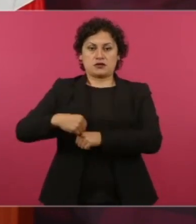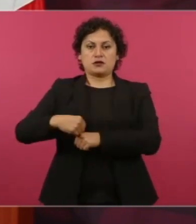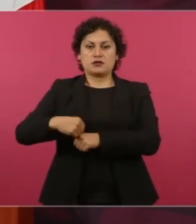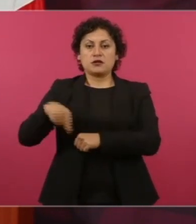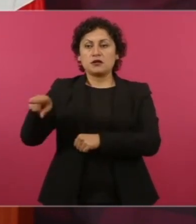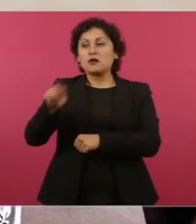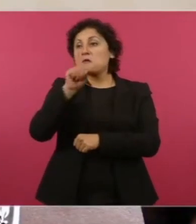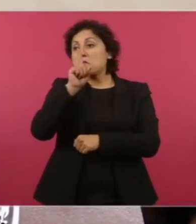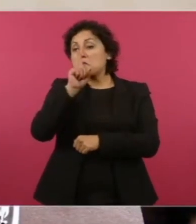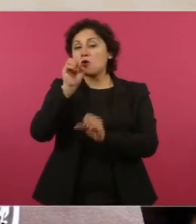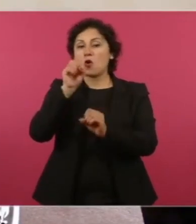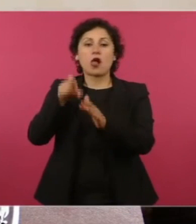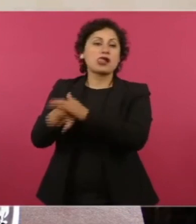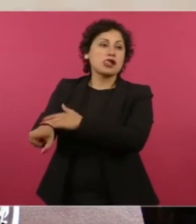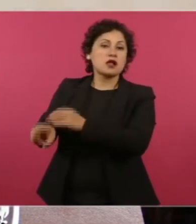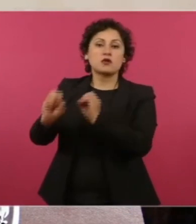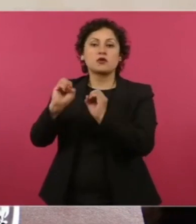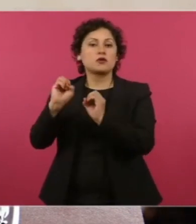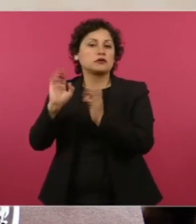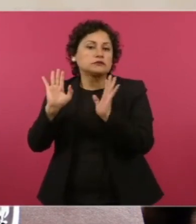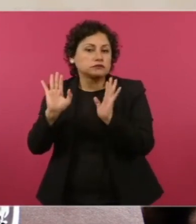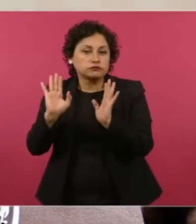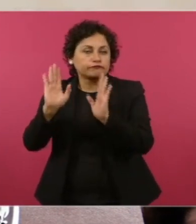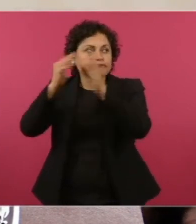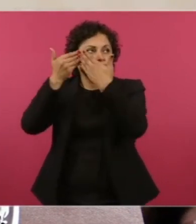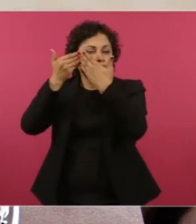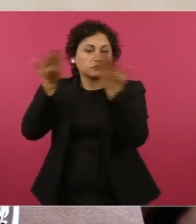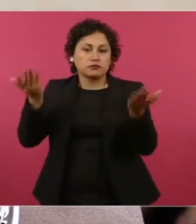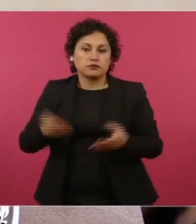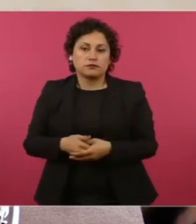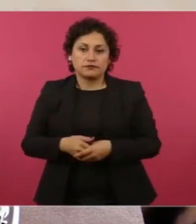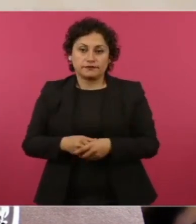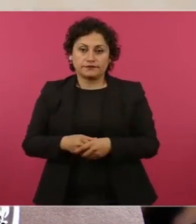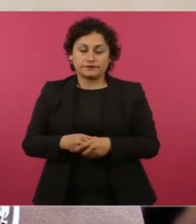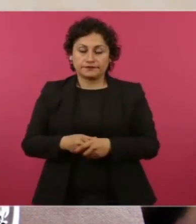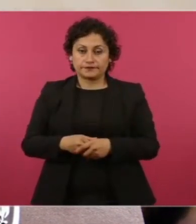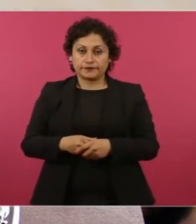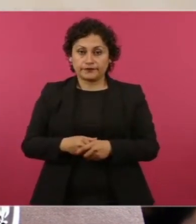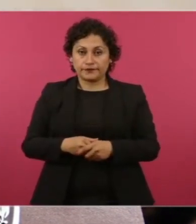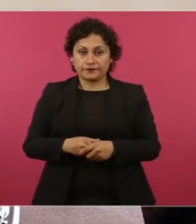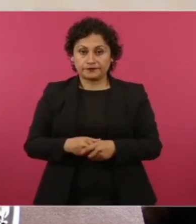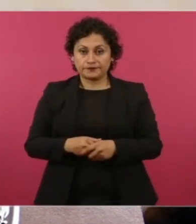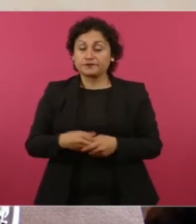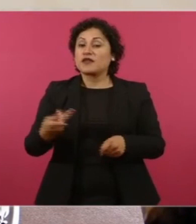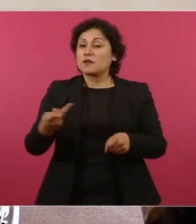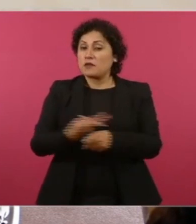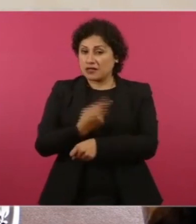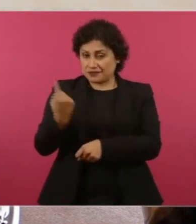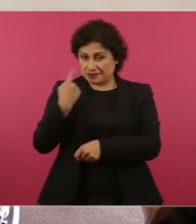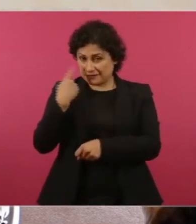¿qué pasó con esto?